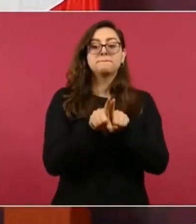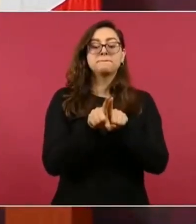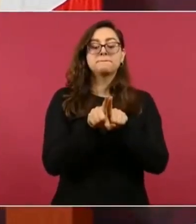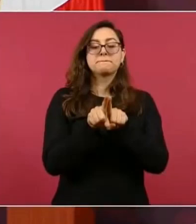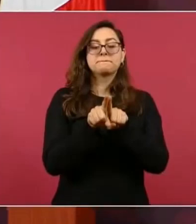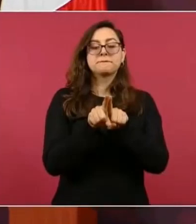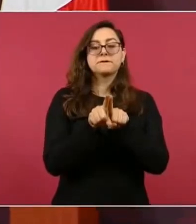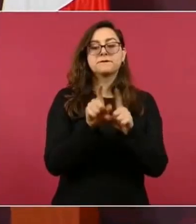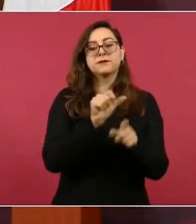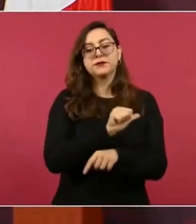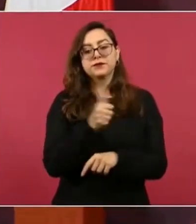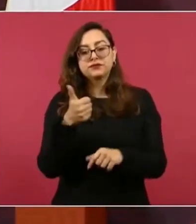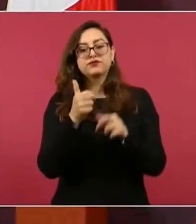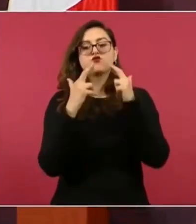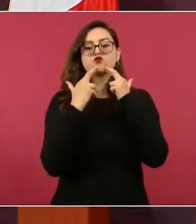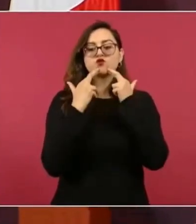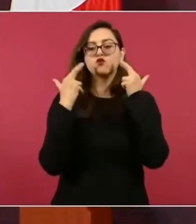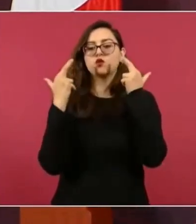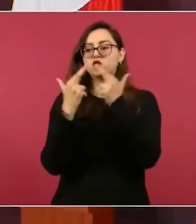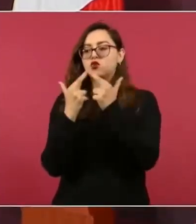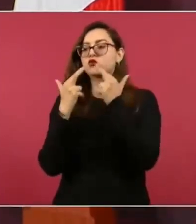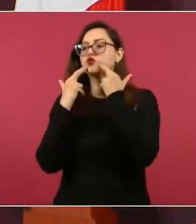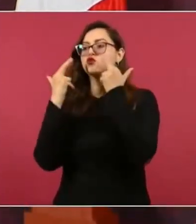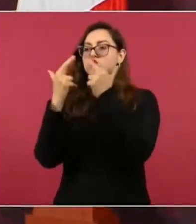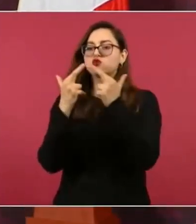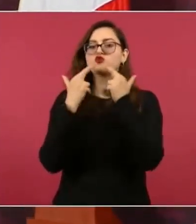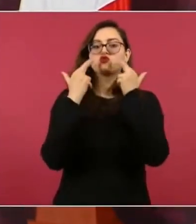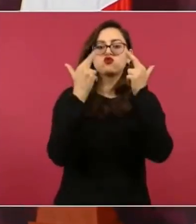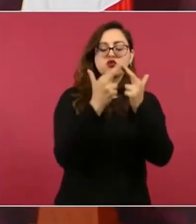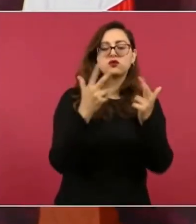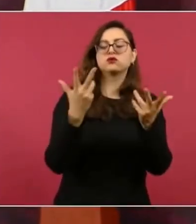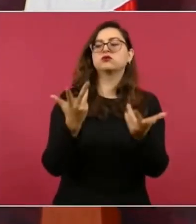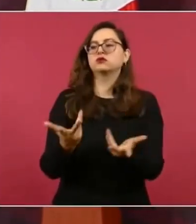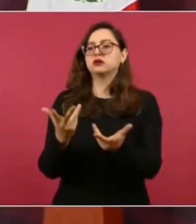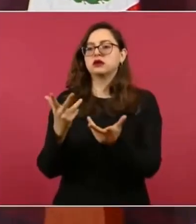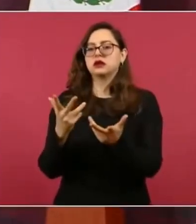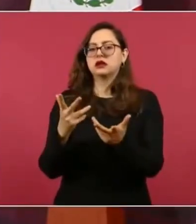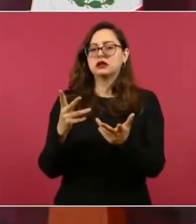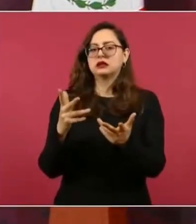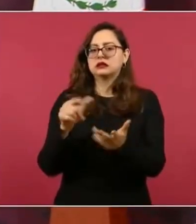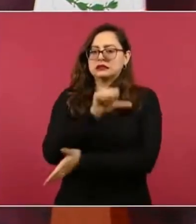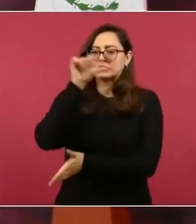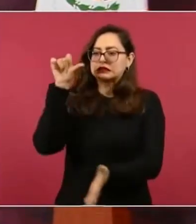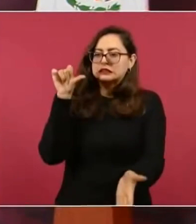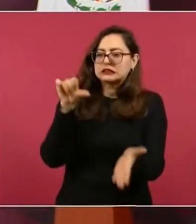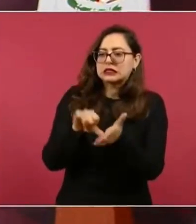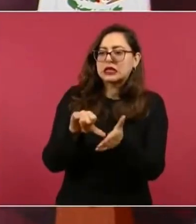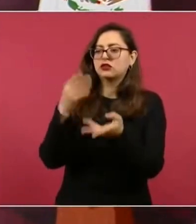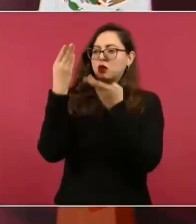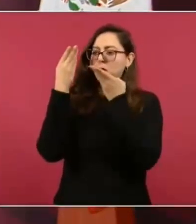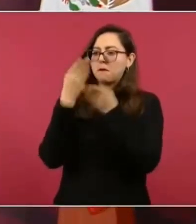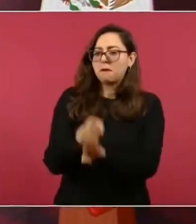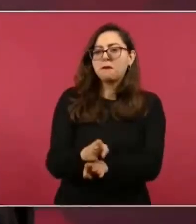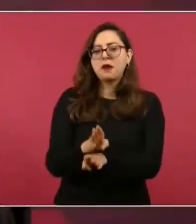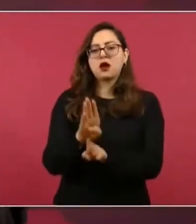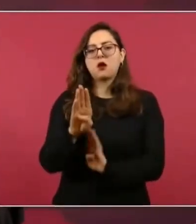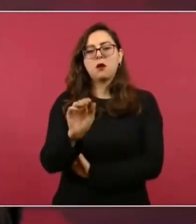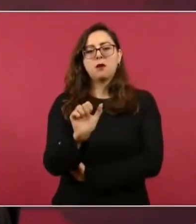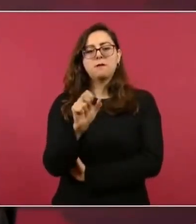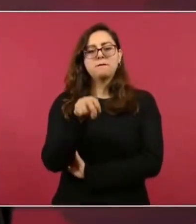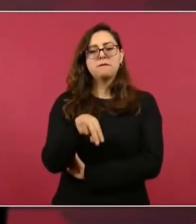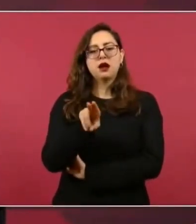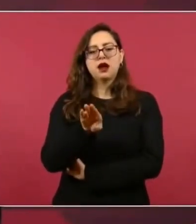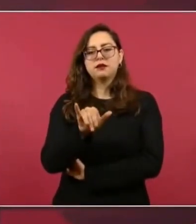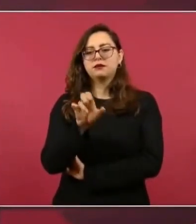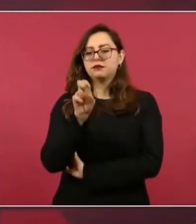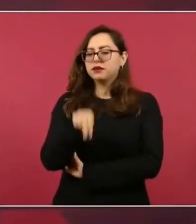hacer una evaluación de las sucursales del Banco del